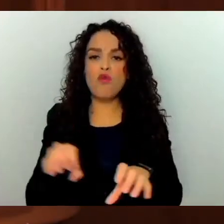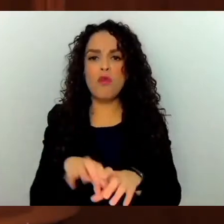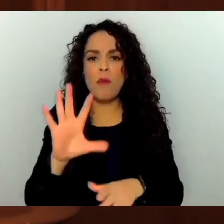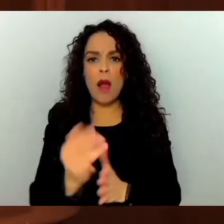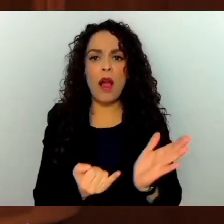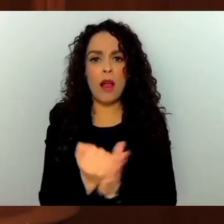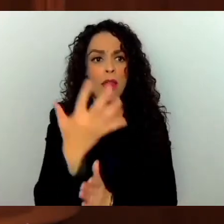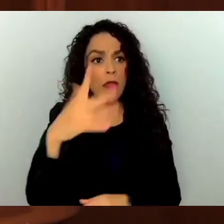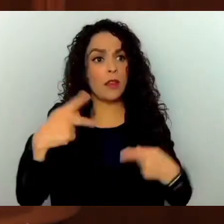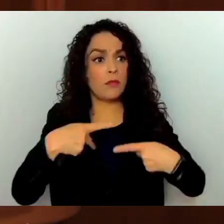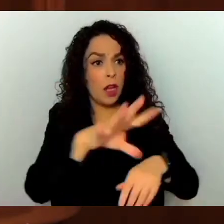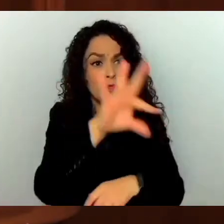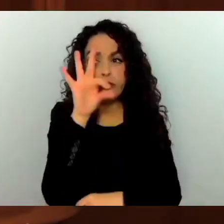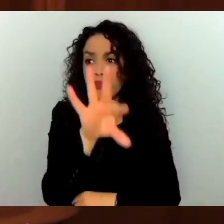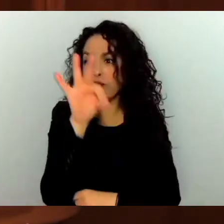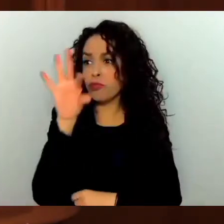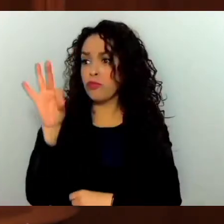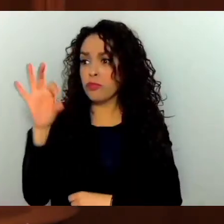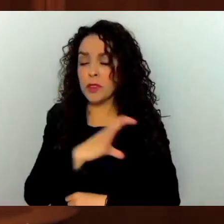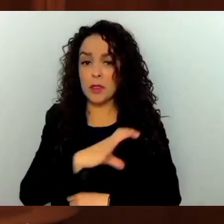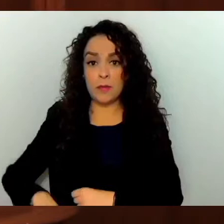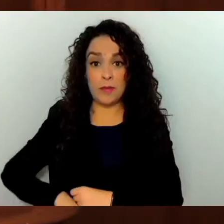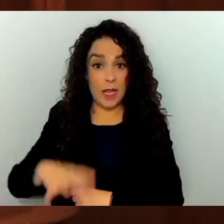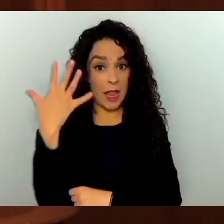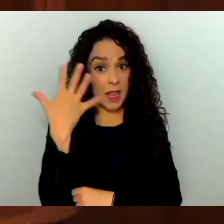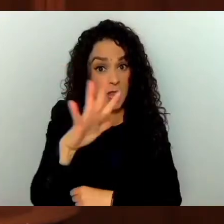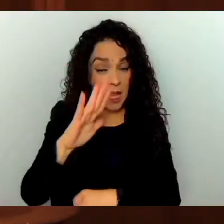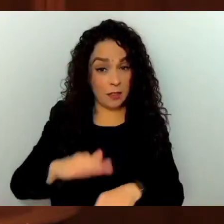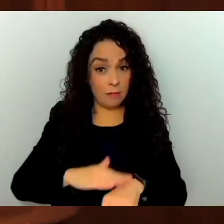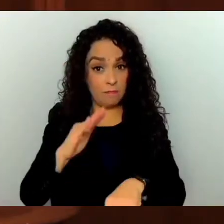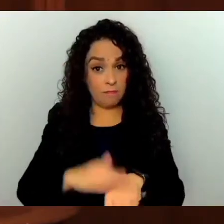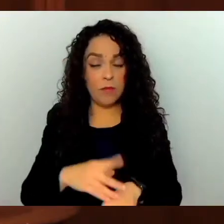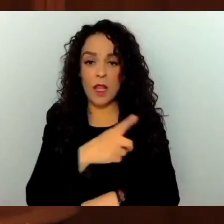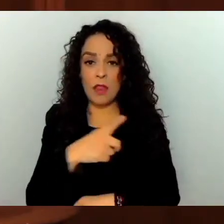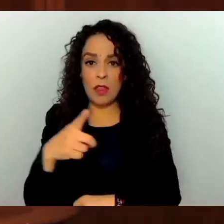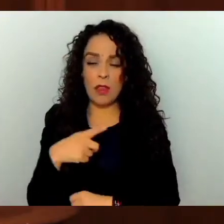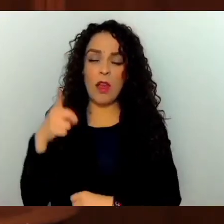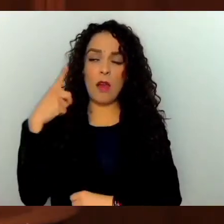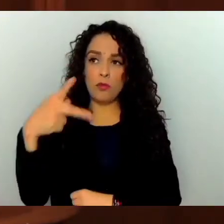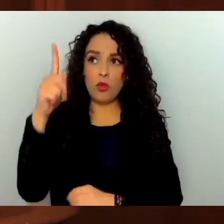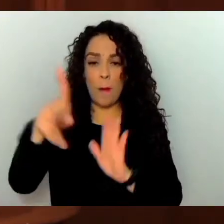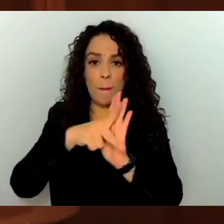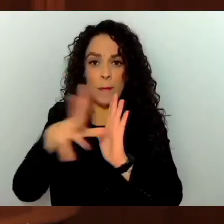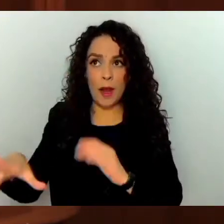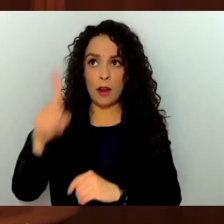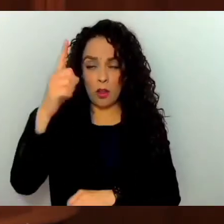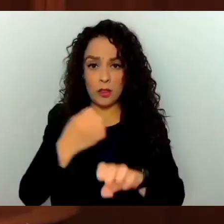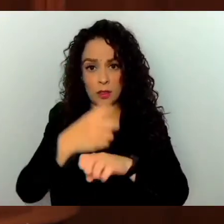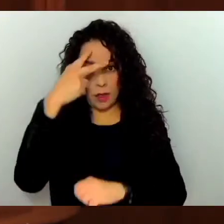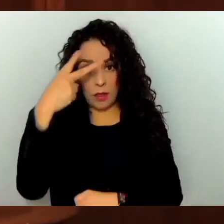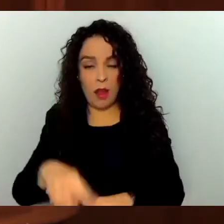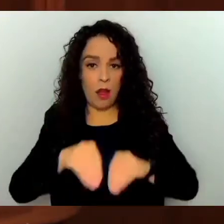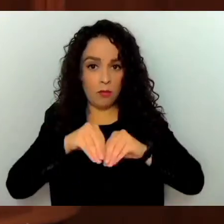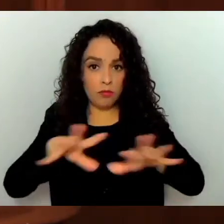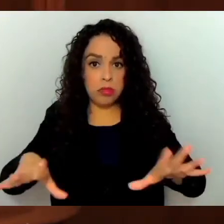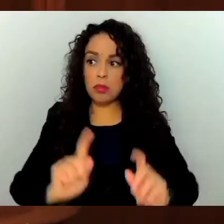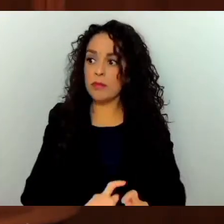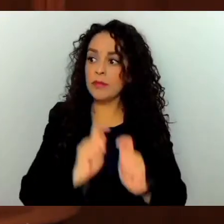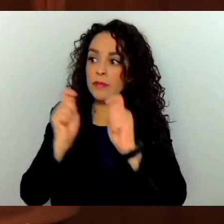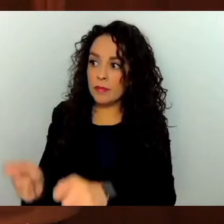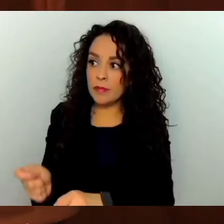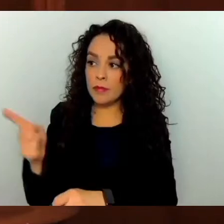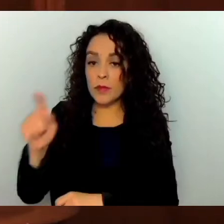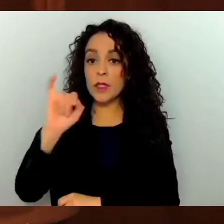candidatos o candidatas deberá ser publicado en el periódico oficial Gaceta de Gobierno y remitido al Ejecutivo Estatal de conformidad